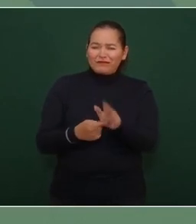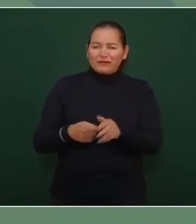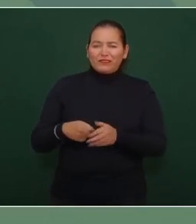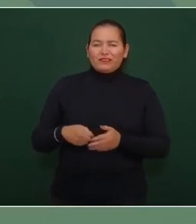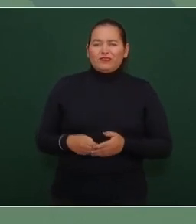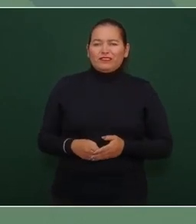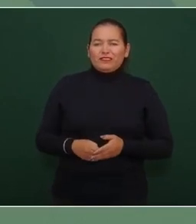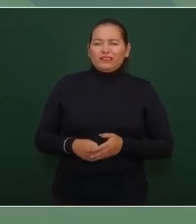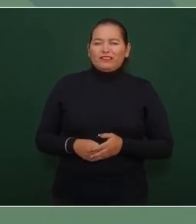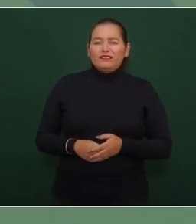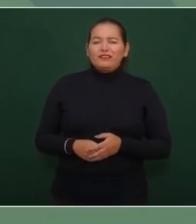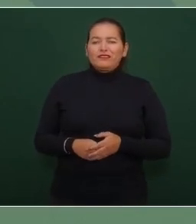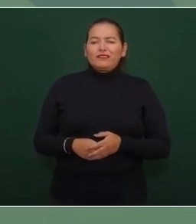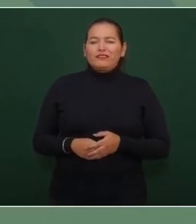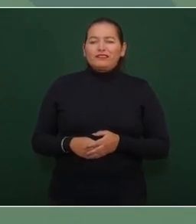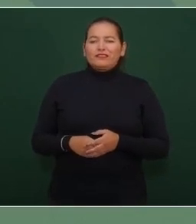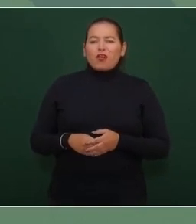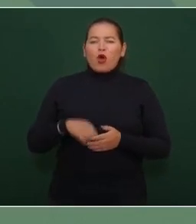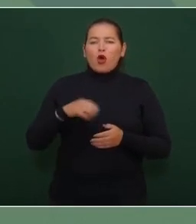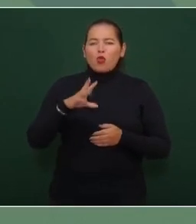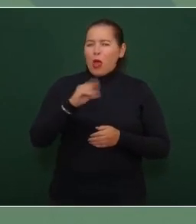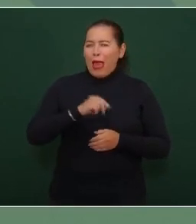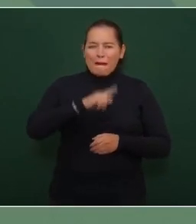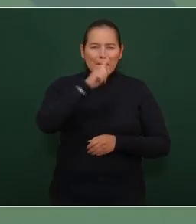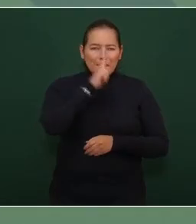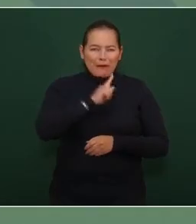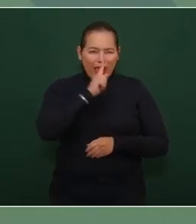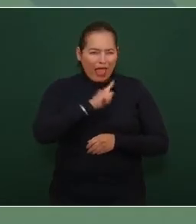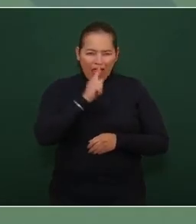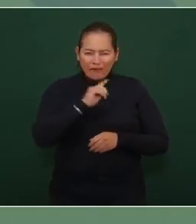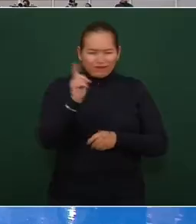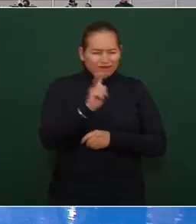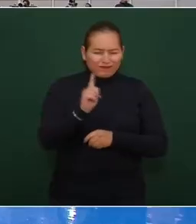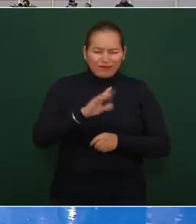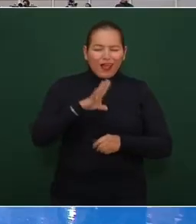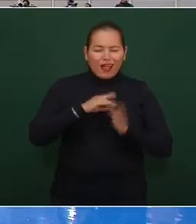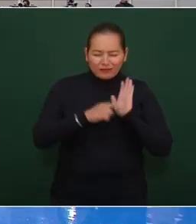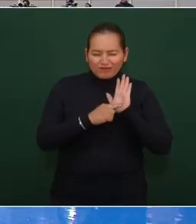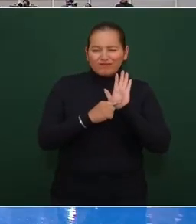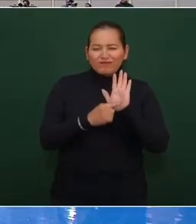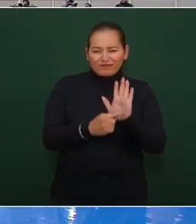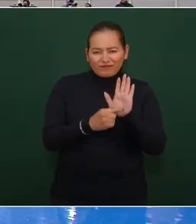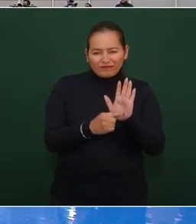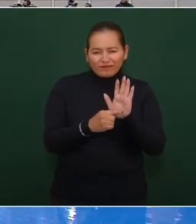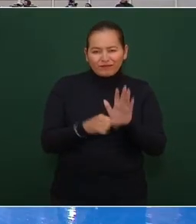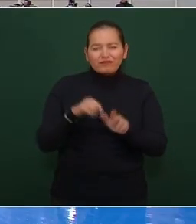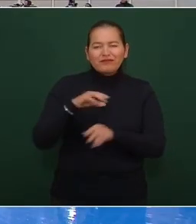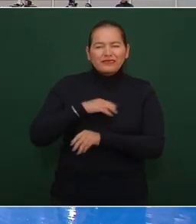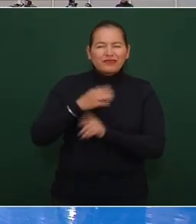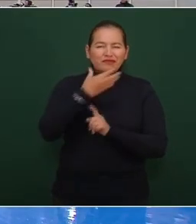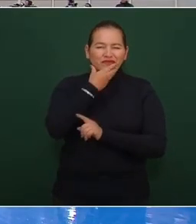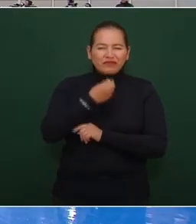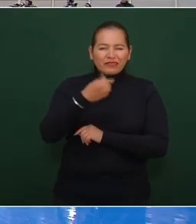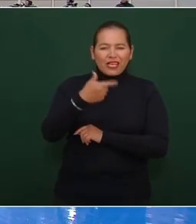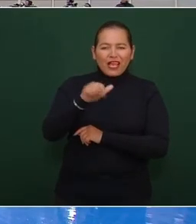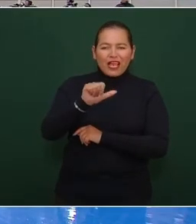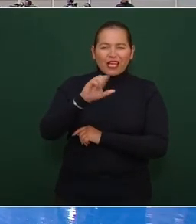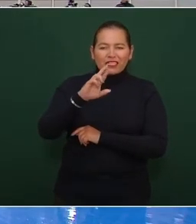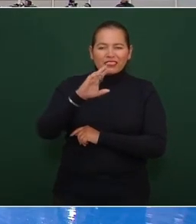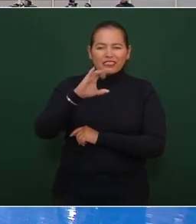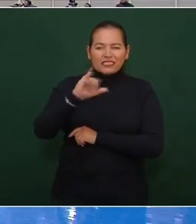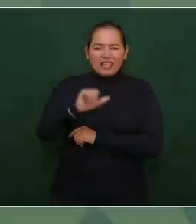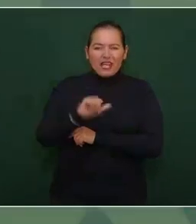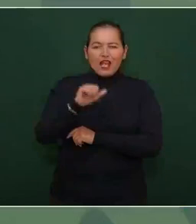calumnias ahí está García Luna que fue secretario de